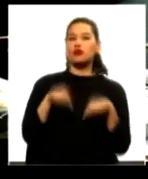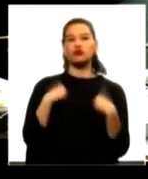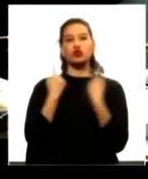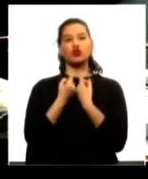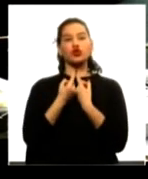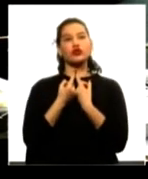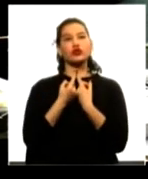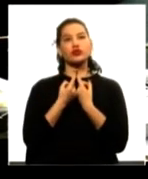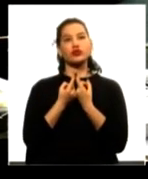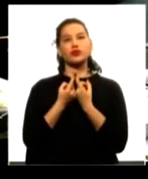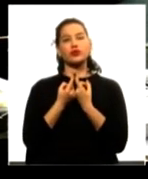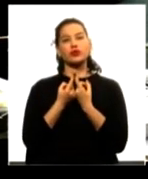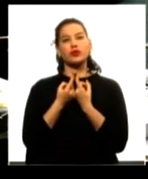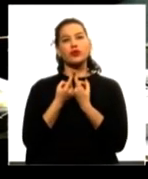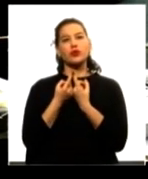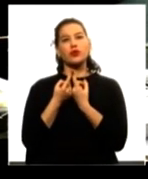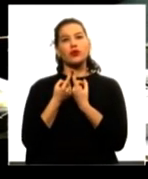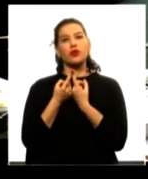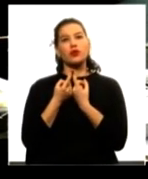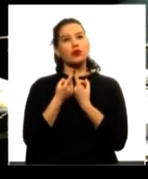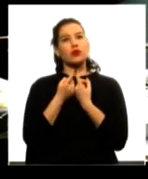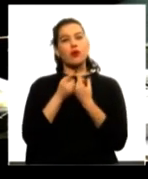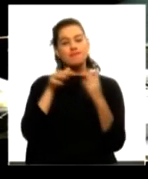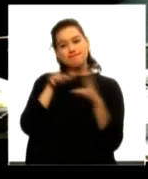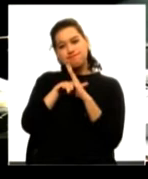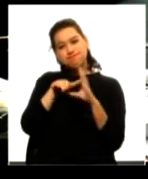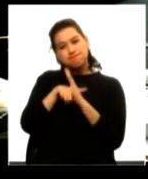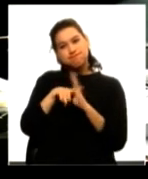íntegramente sus puntos de vista.